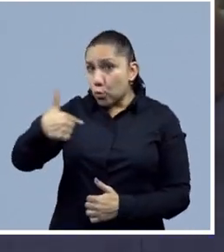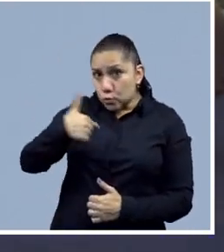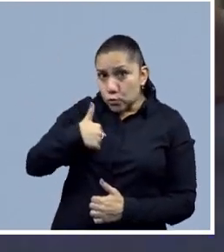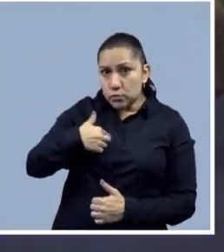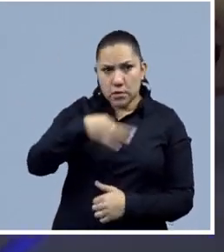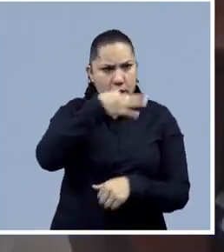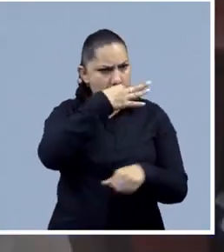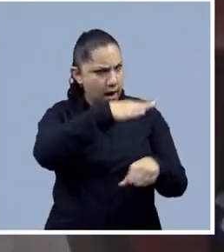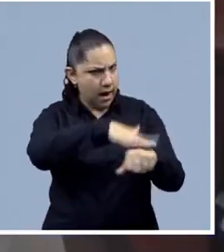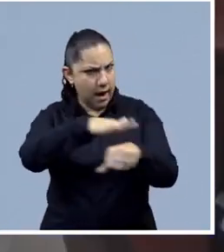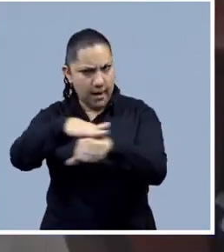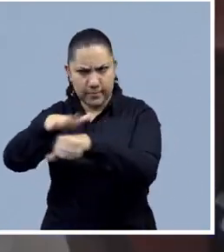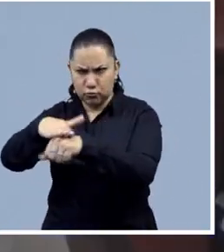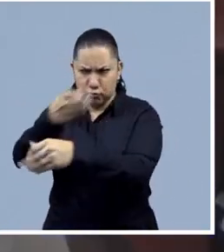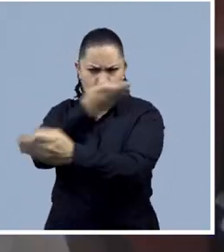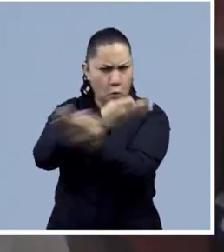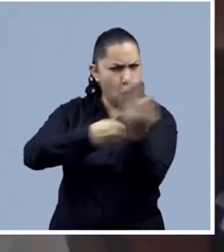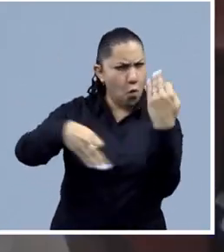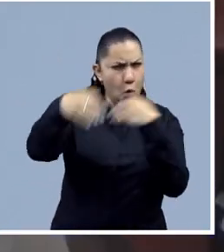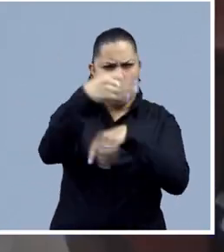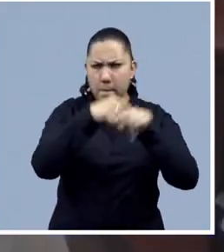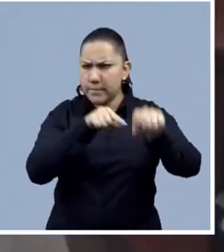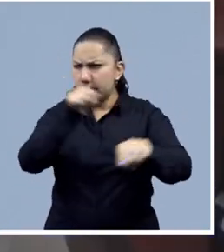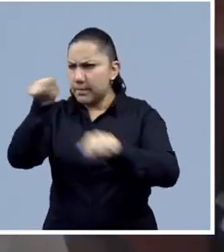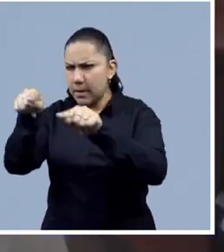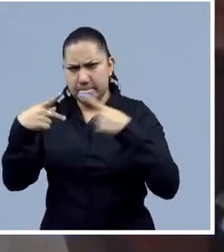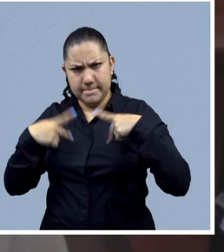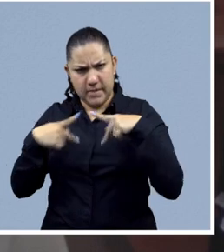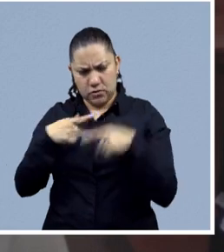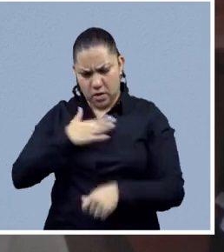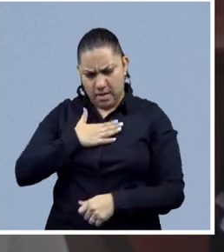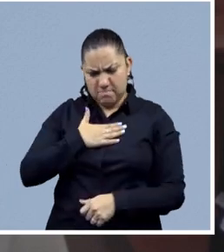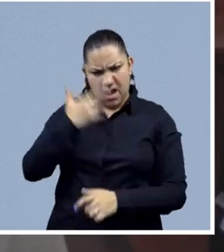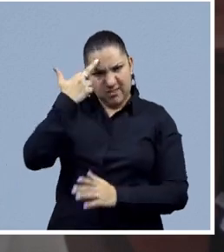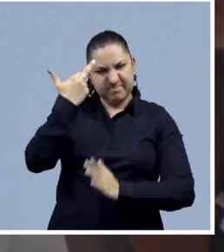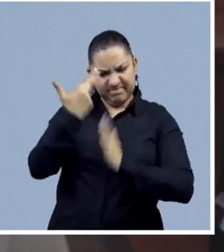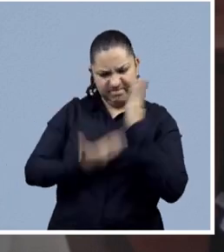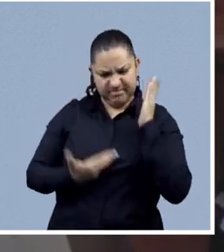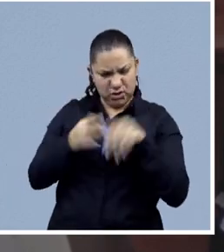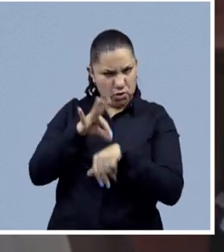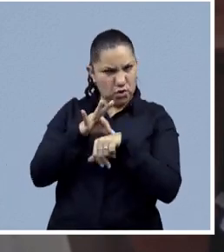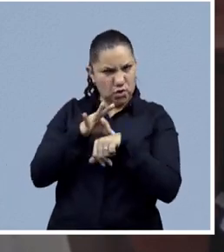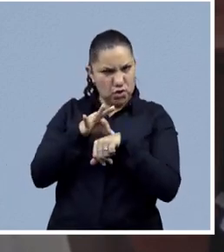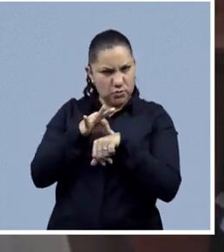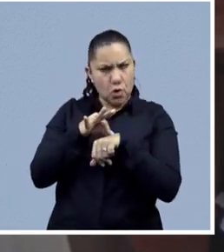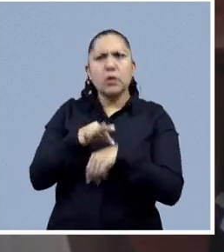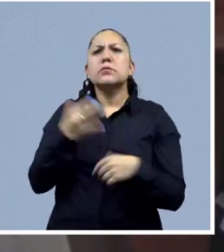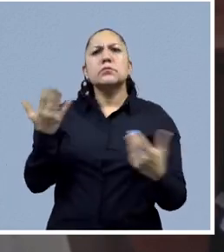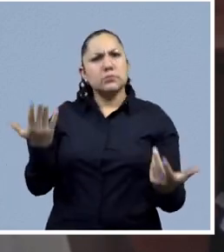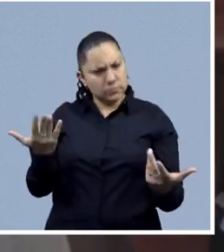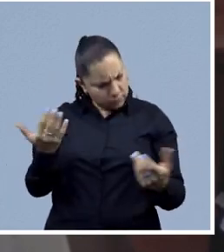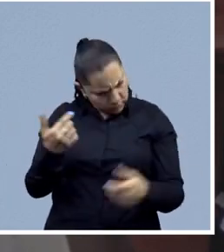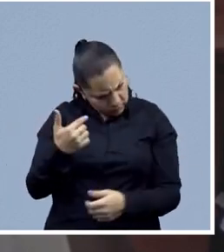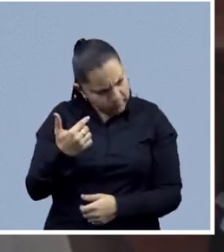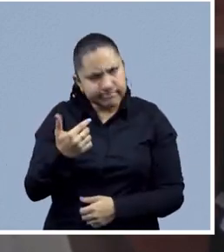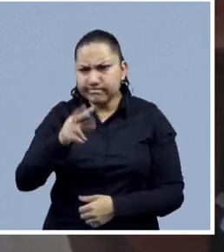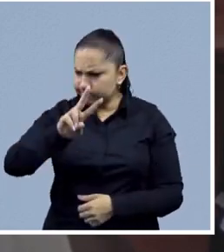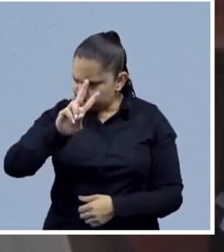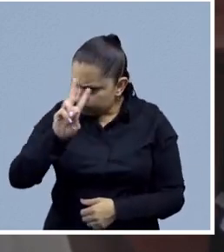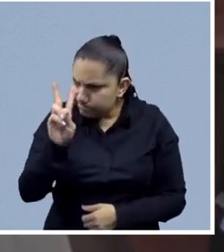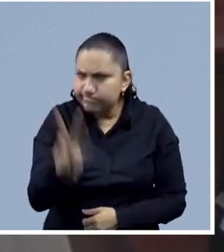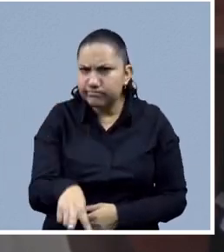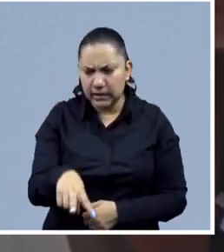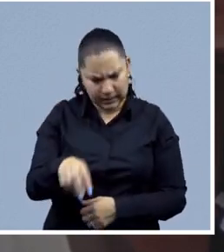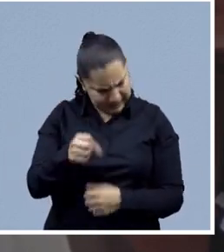a todas y todos los que han sufrido algún tipo de violencia, que en la UNAM,